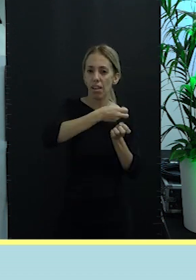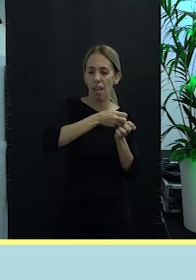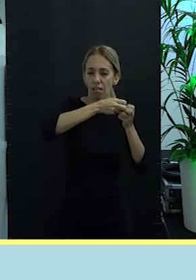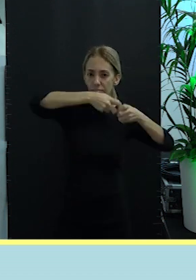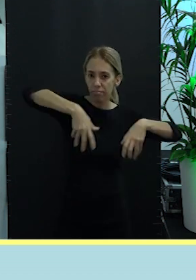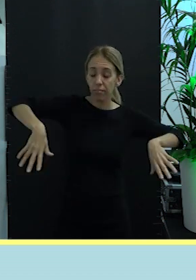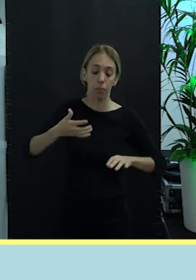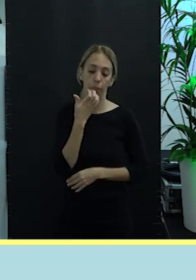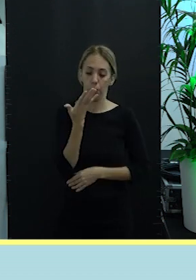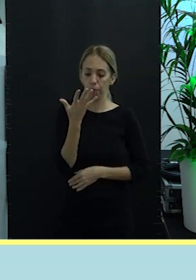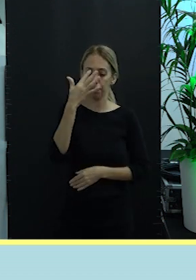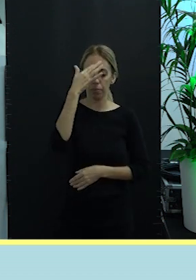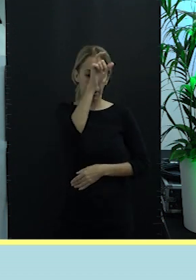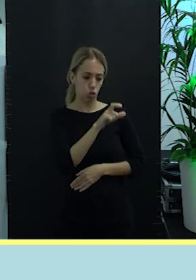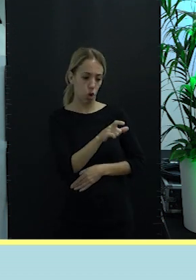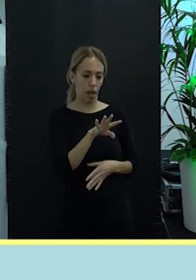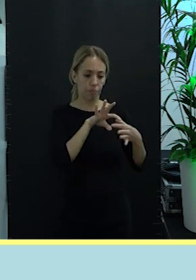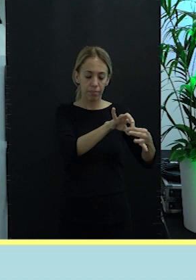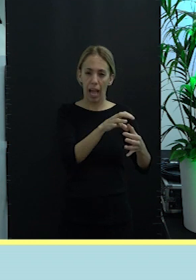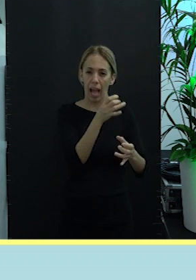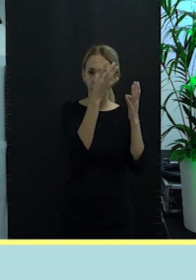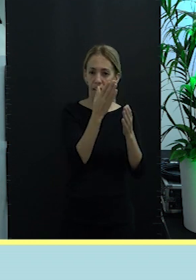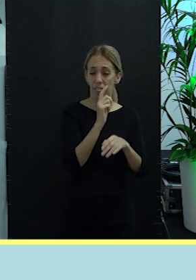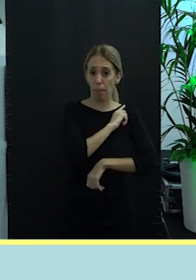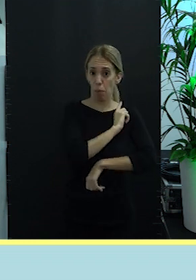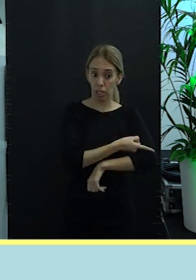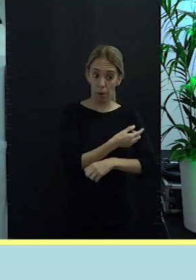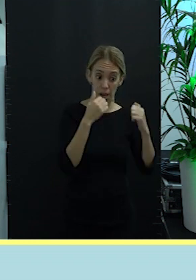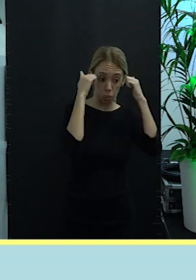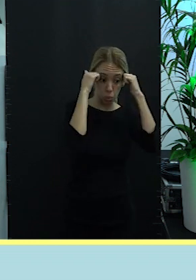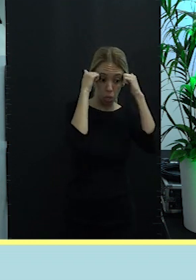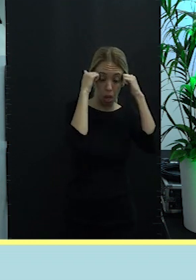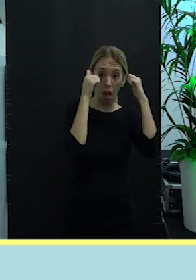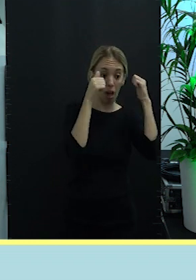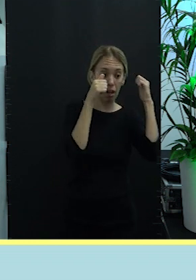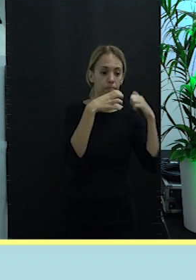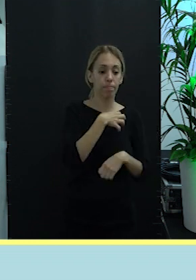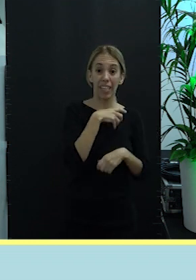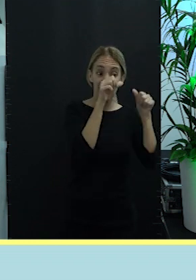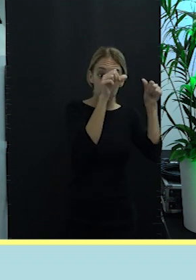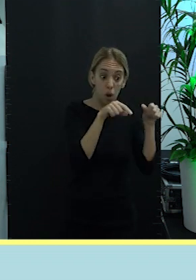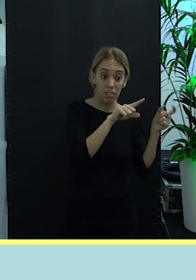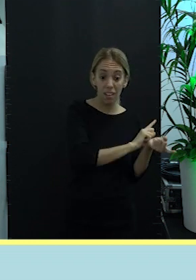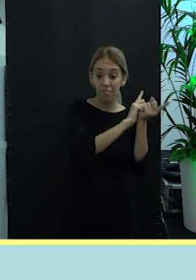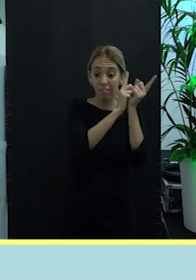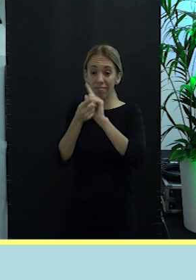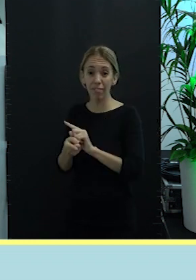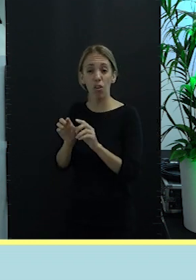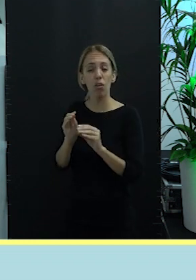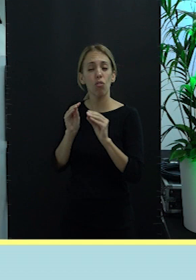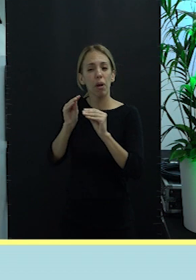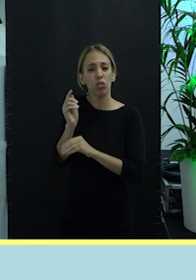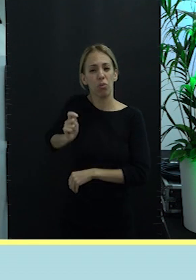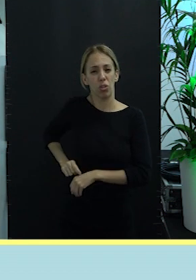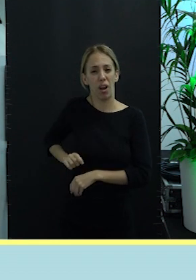estudia actividad deportiva no puede pasar con esa titulación AFP. No hay